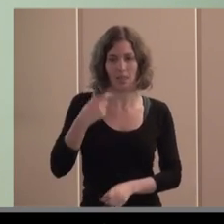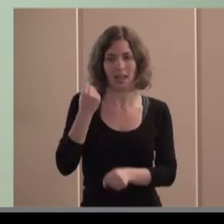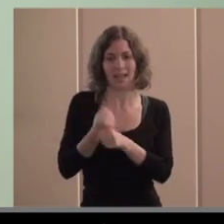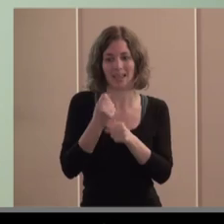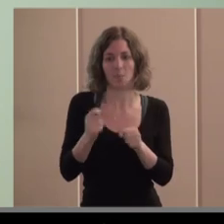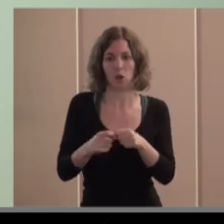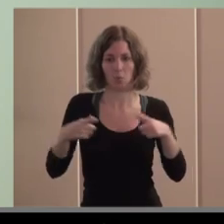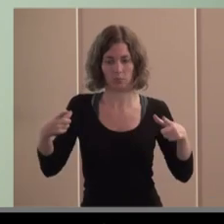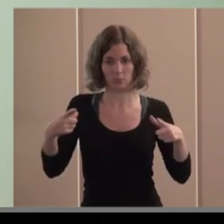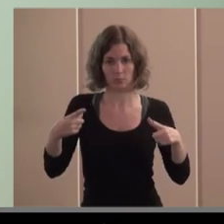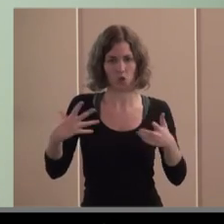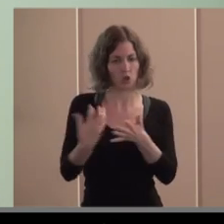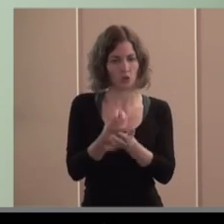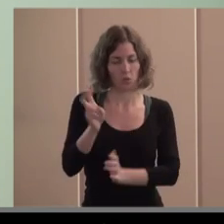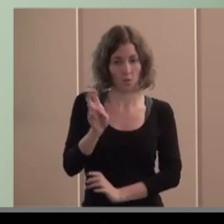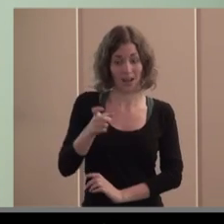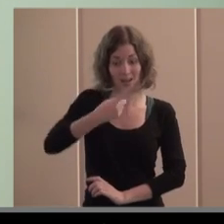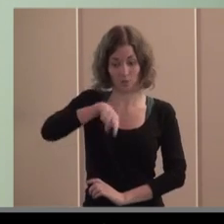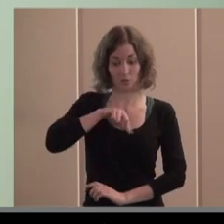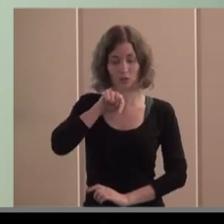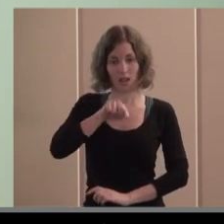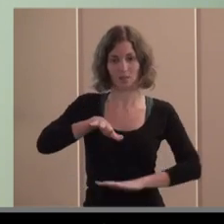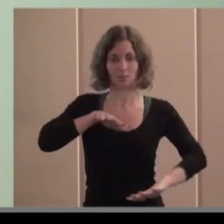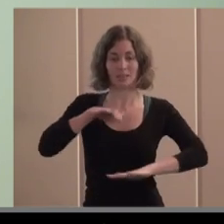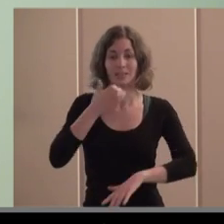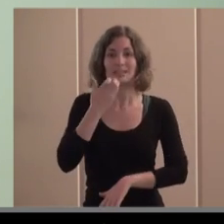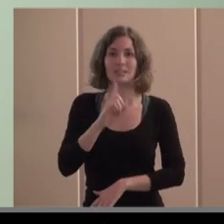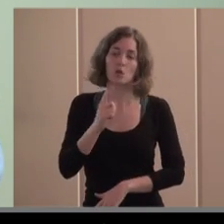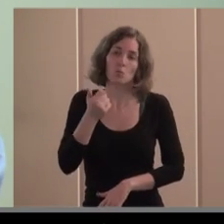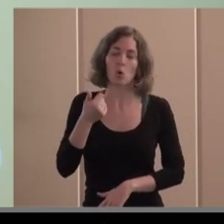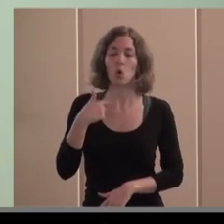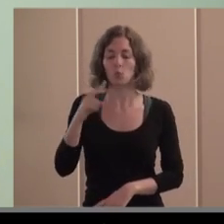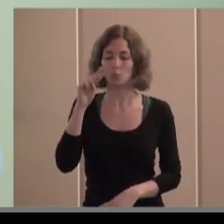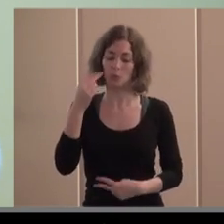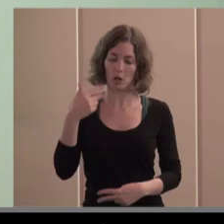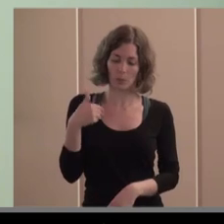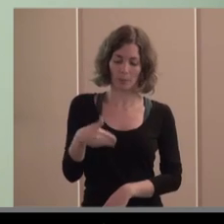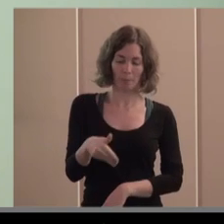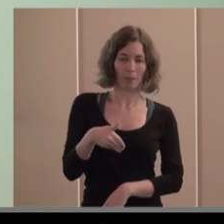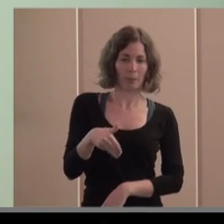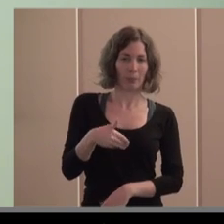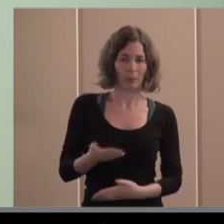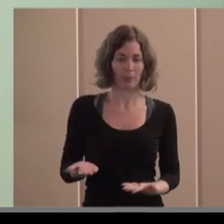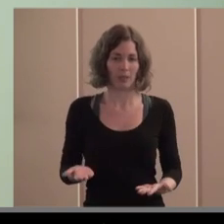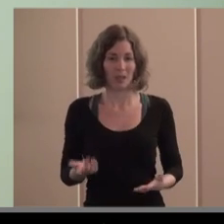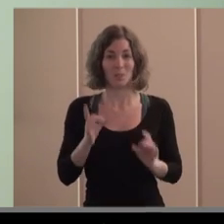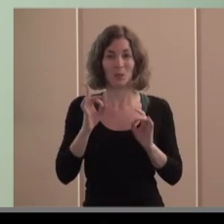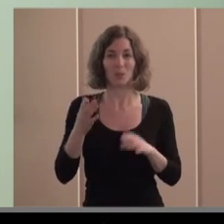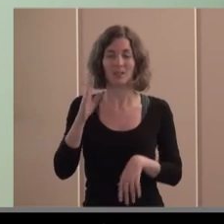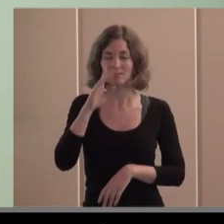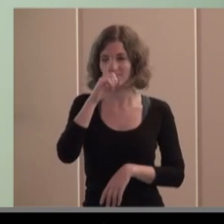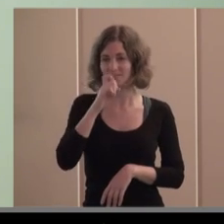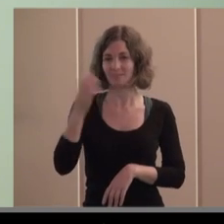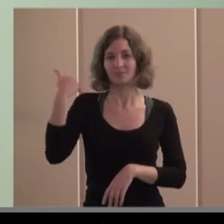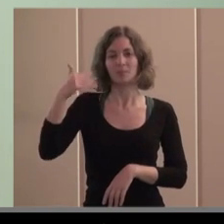tenemos que mover porque si no como somos como el hermano pequeñito y bueno pues como hacíamos en las familias numerosas